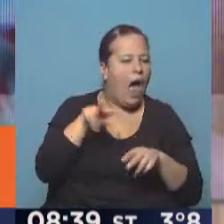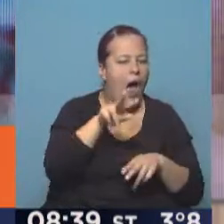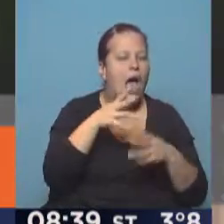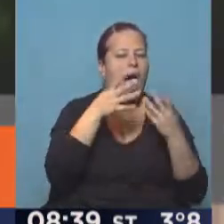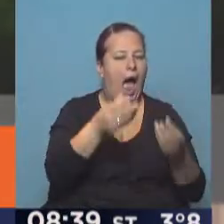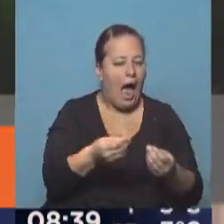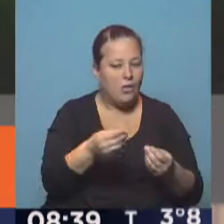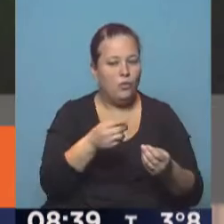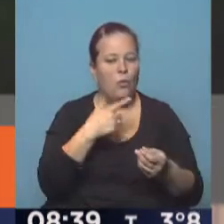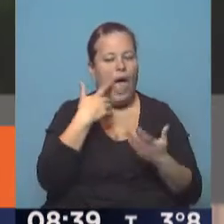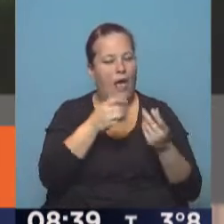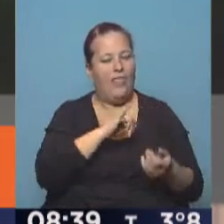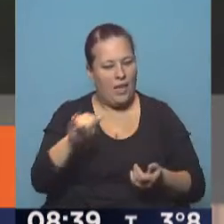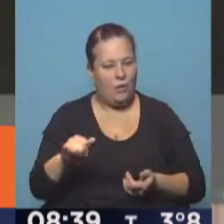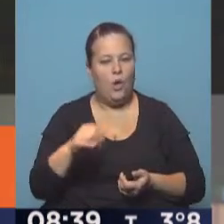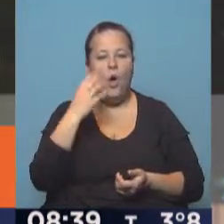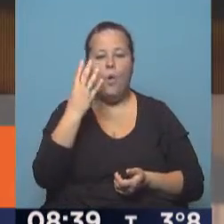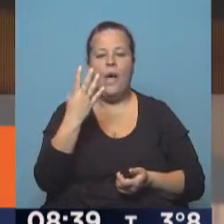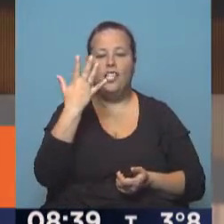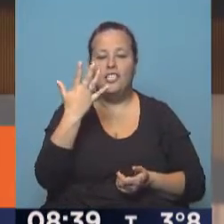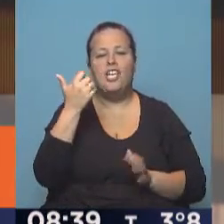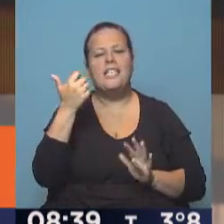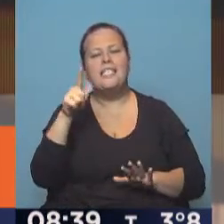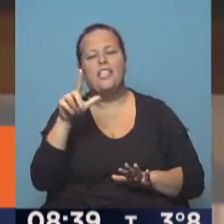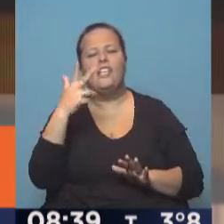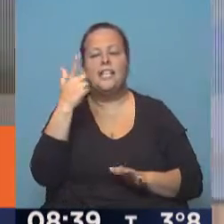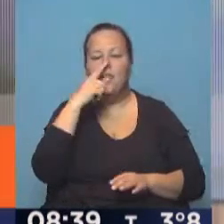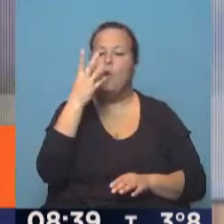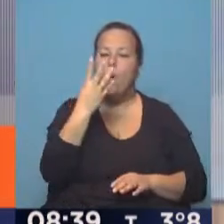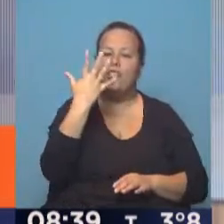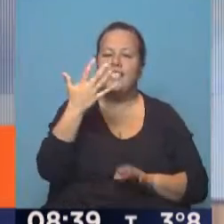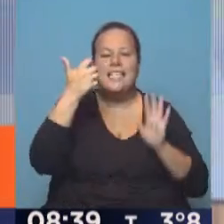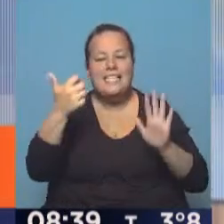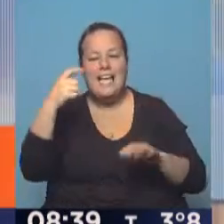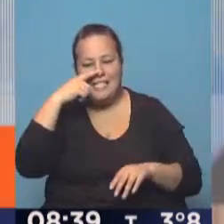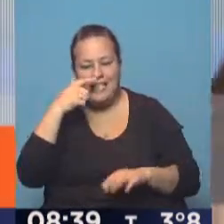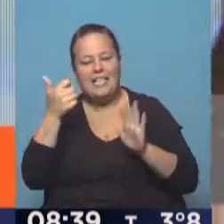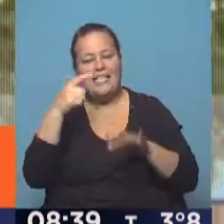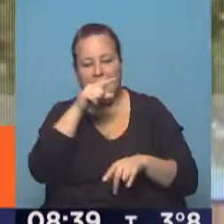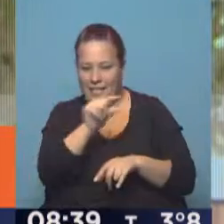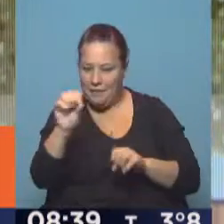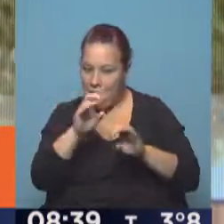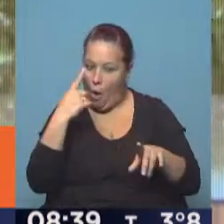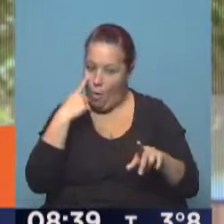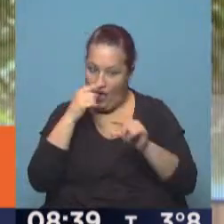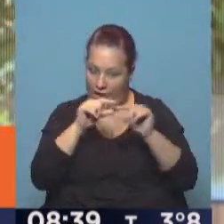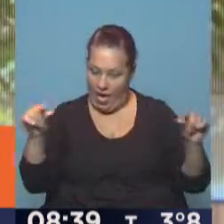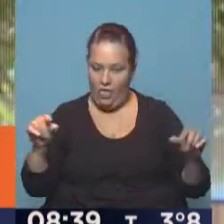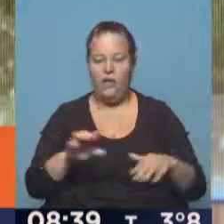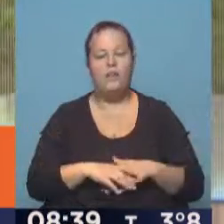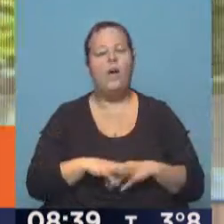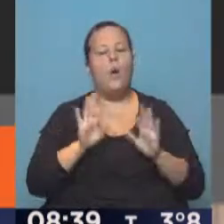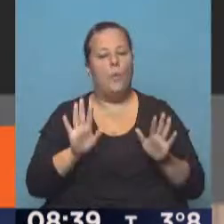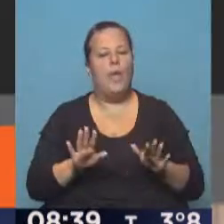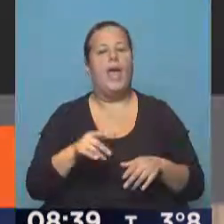ayudarlo, si no ayudarlo a denunciar también. ¿4, 5, 6, 7 o 3, 7? No, 4, 5, 6, 7. 6, 7, chicos, guarda con el videógrafo. necesito.